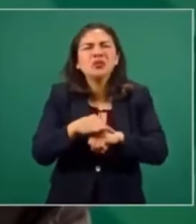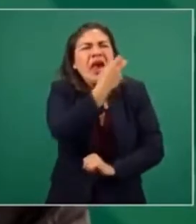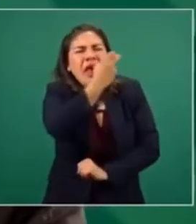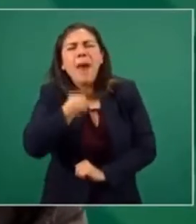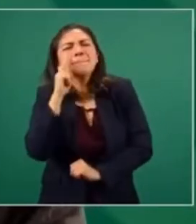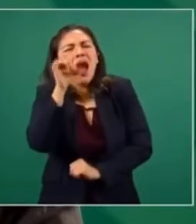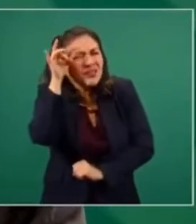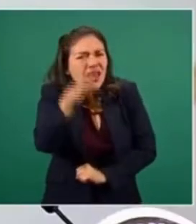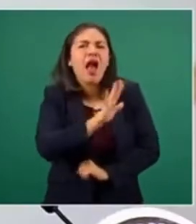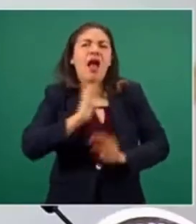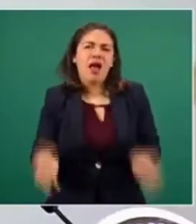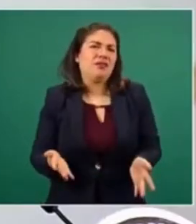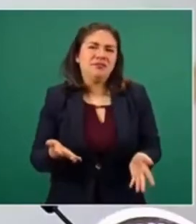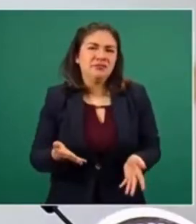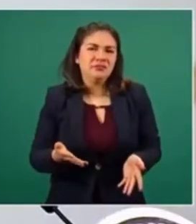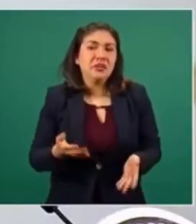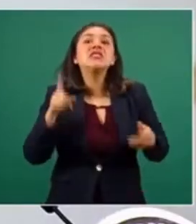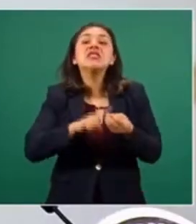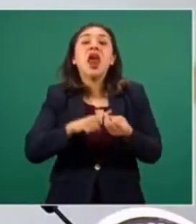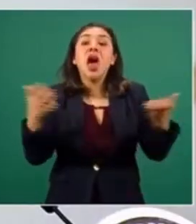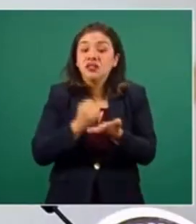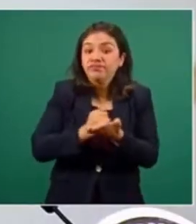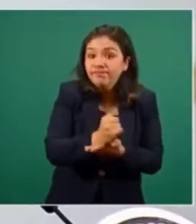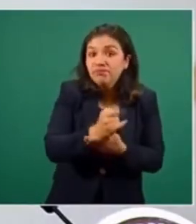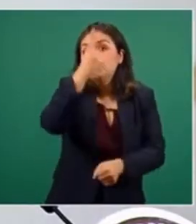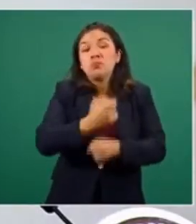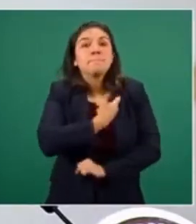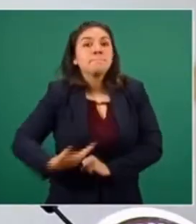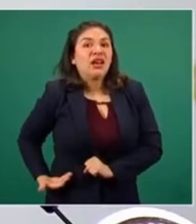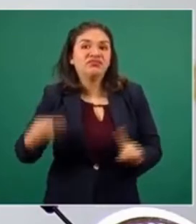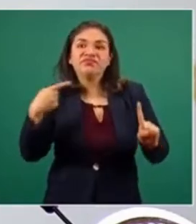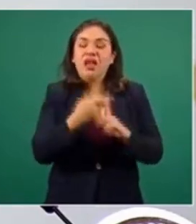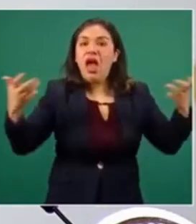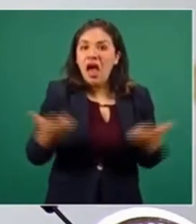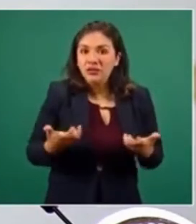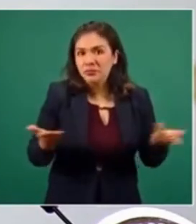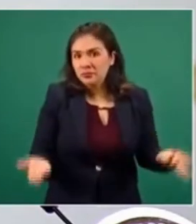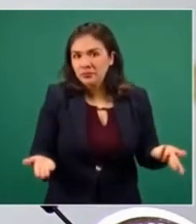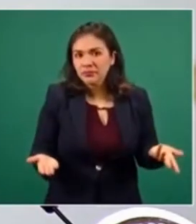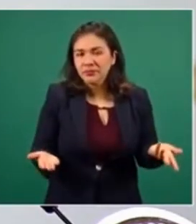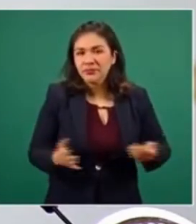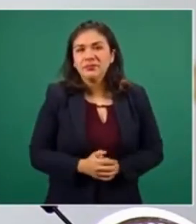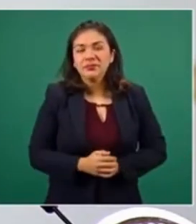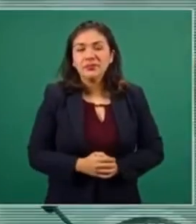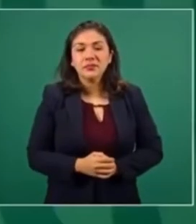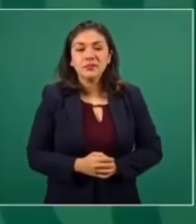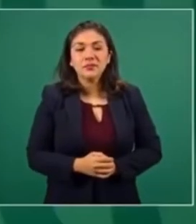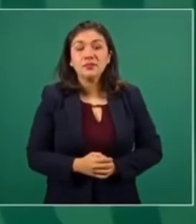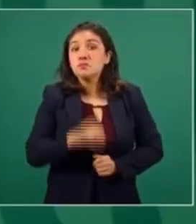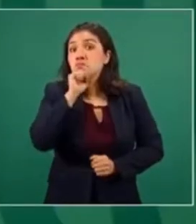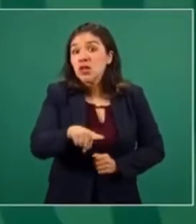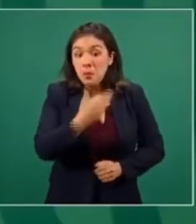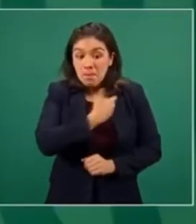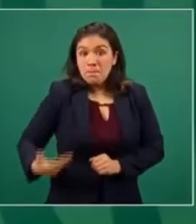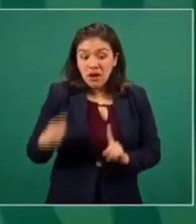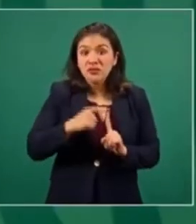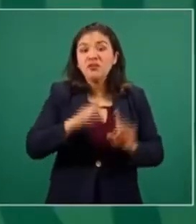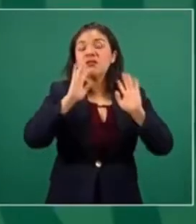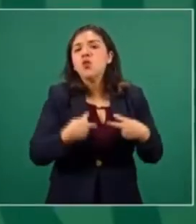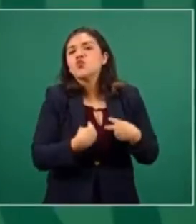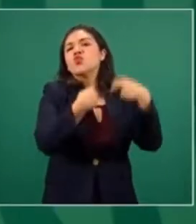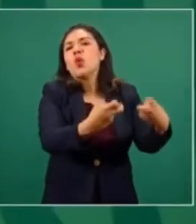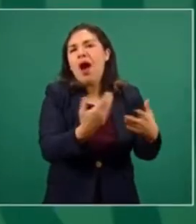Todo lo decidía el presidente. Bueno, por un presidente nos robaron